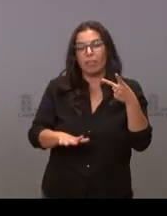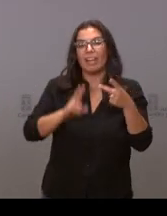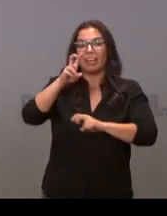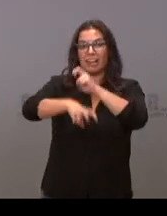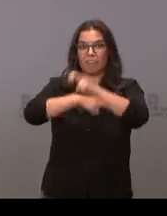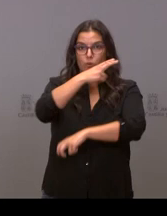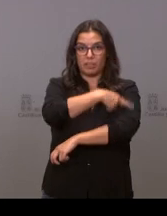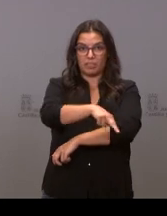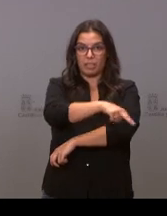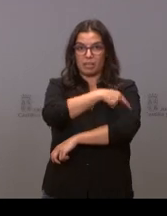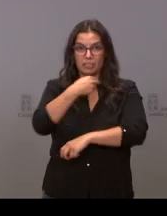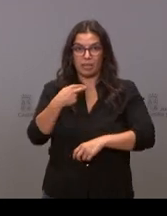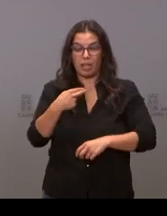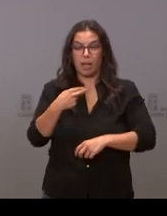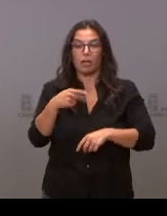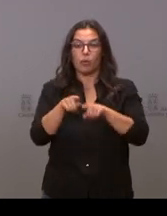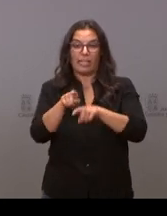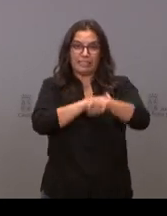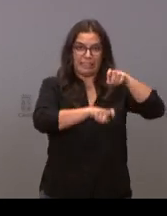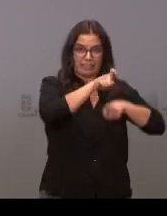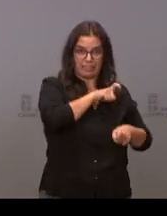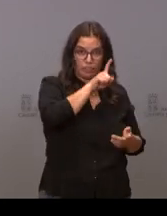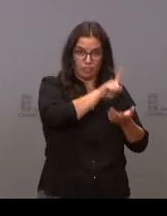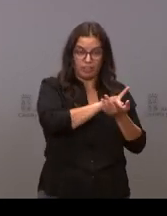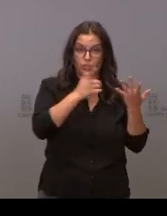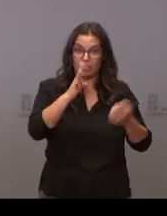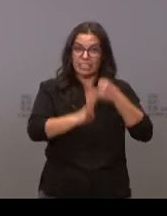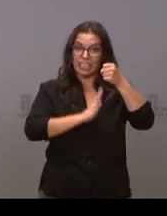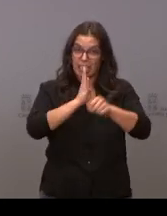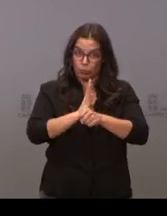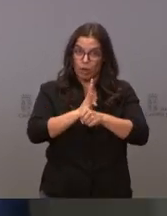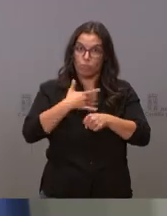sanitaria vuelve a la casilla de salida ¿estará lista esta legislatura?